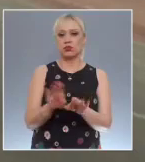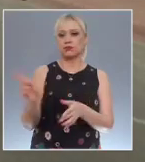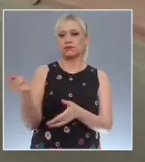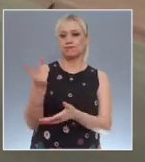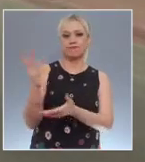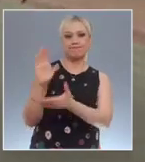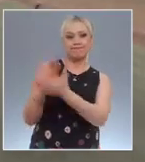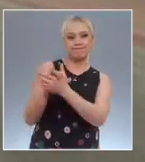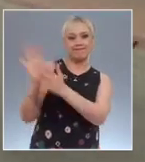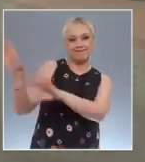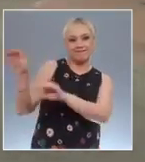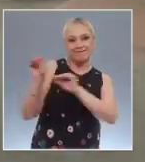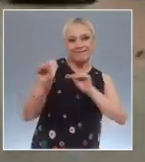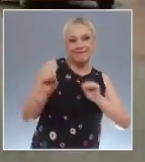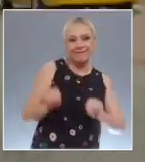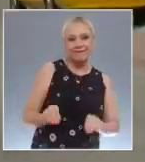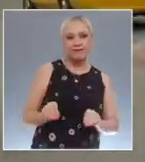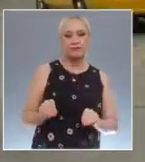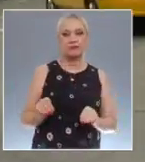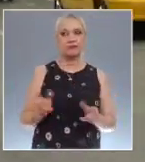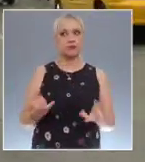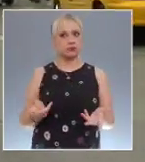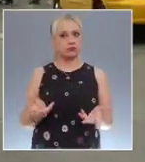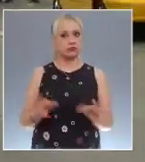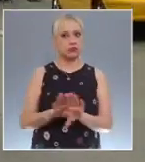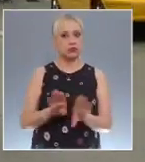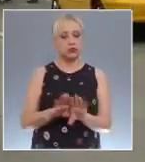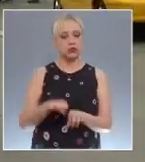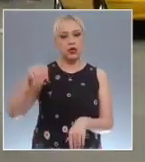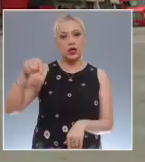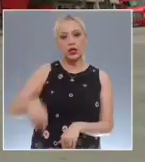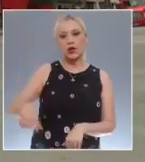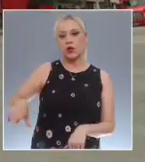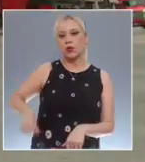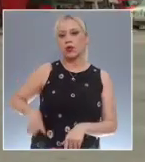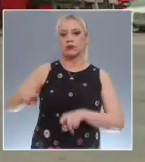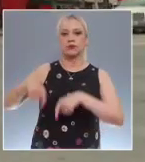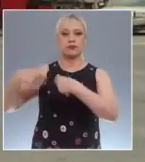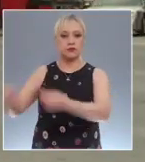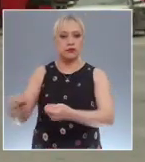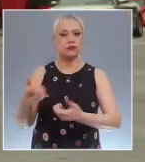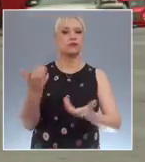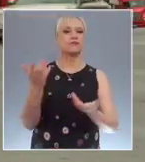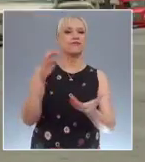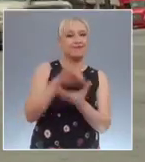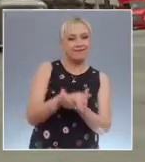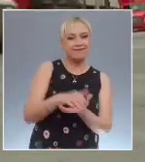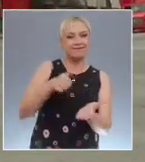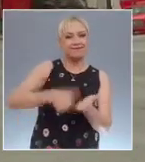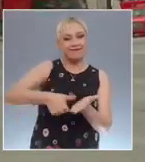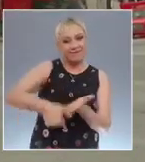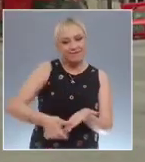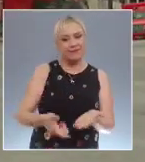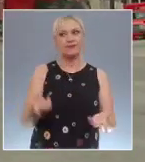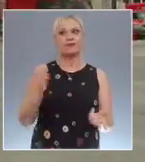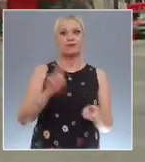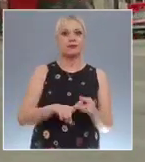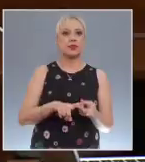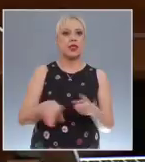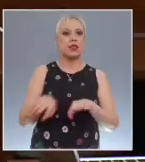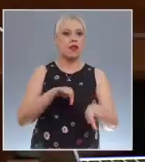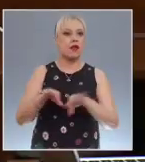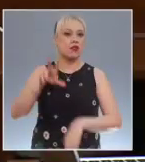locales brindaran facilidades para cambios en temas civiles, así como restricciones al derecho al trabajo de personas migrantes.